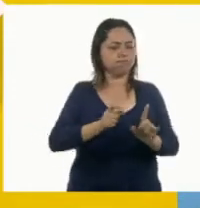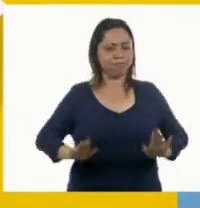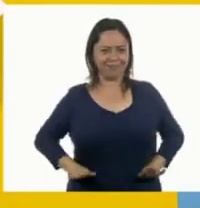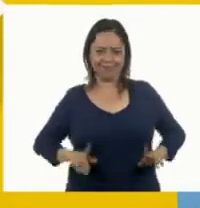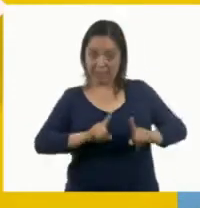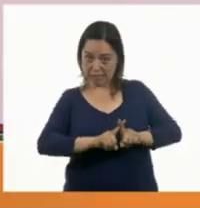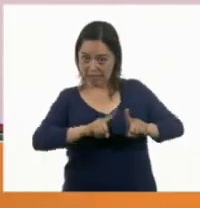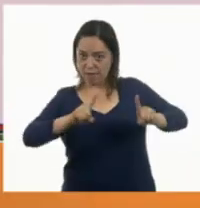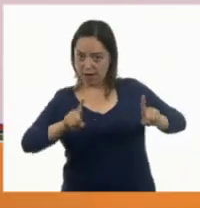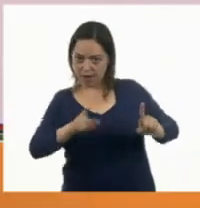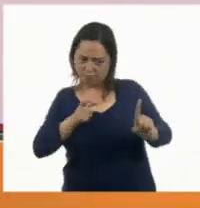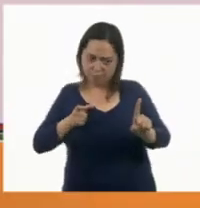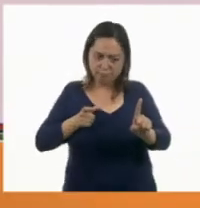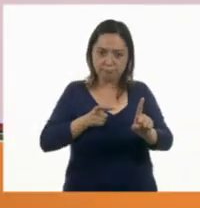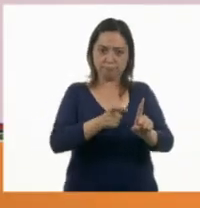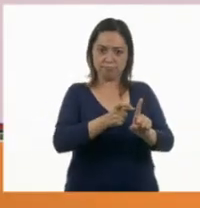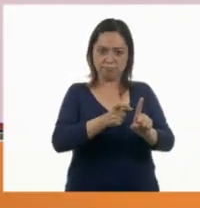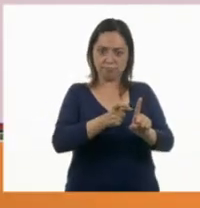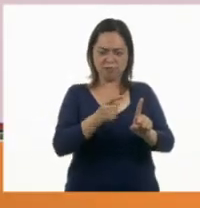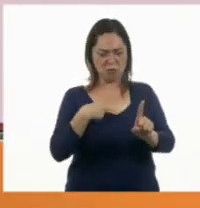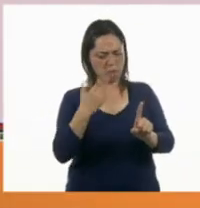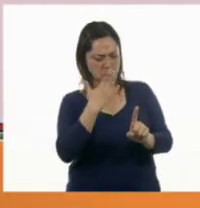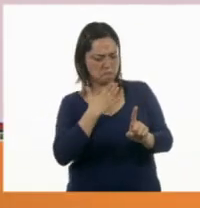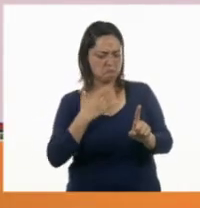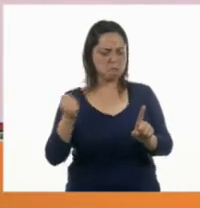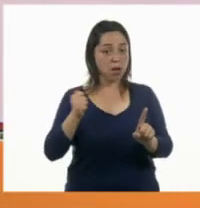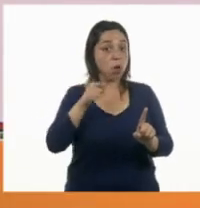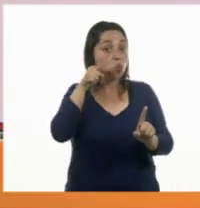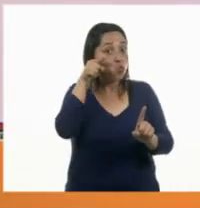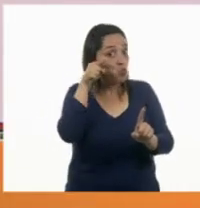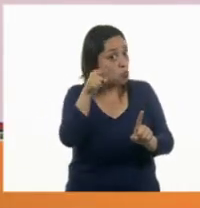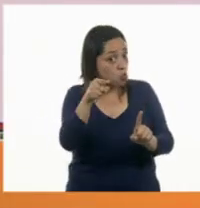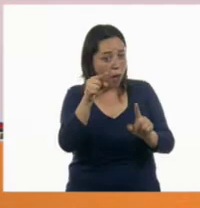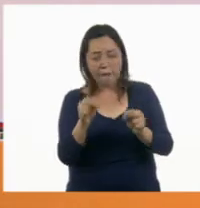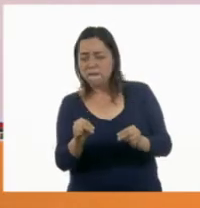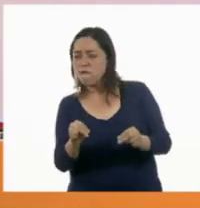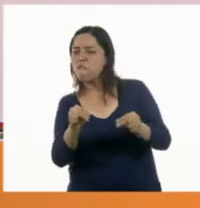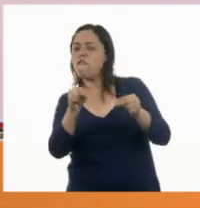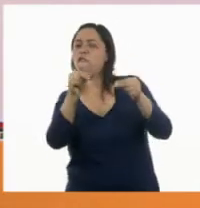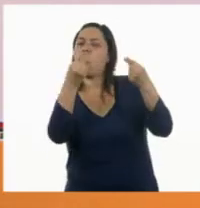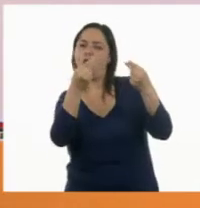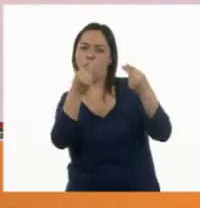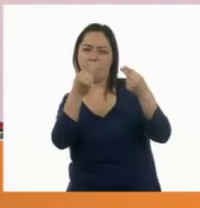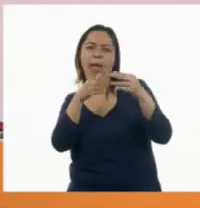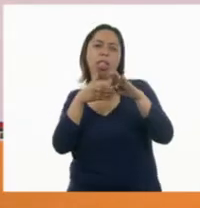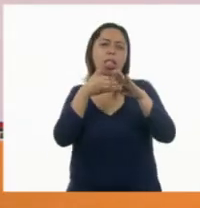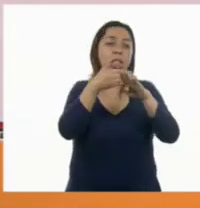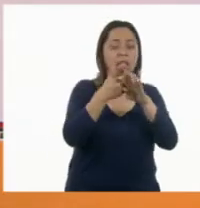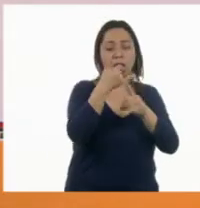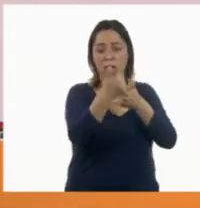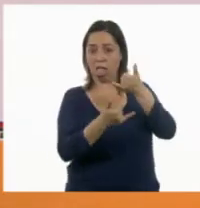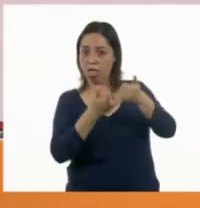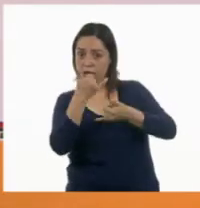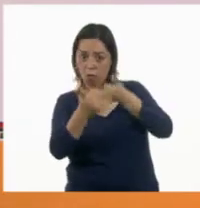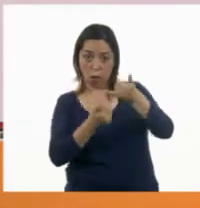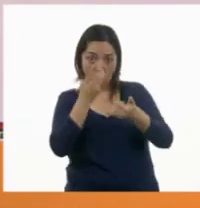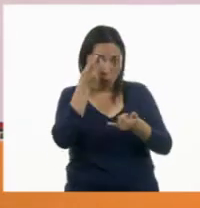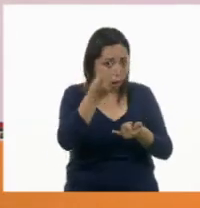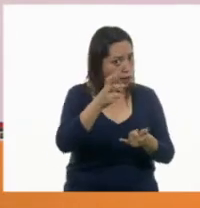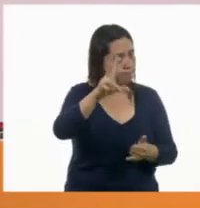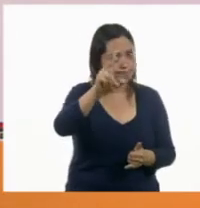no debes participar en bromas ni en juegos con los demás, porque eso los lastima.